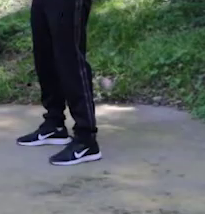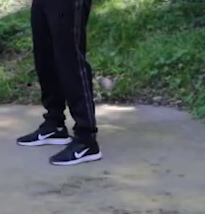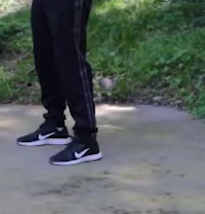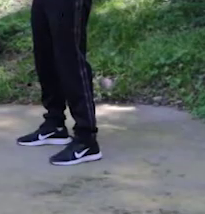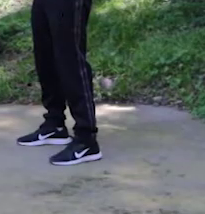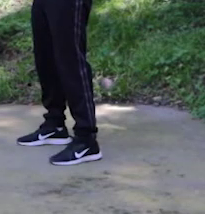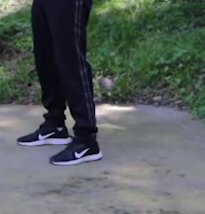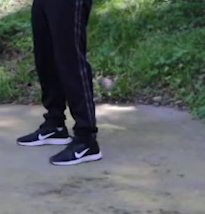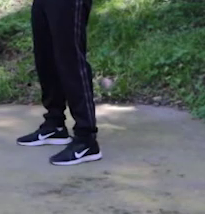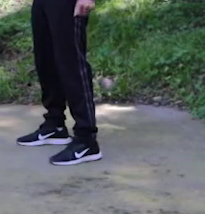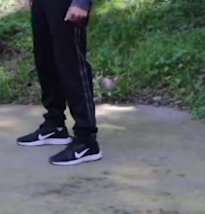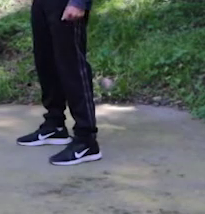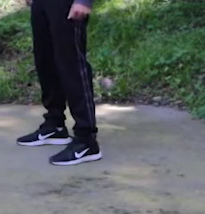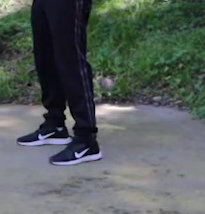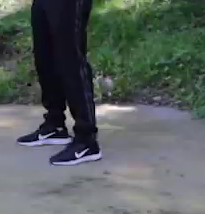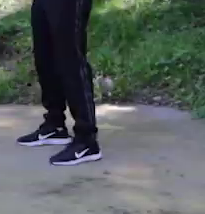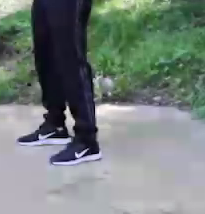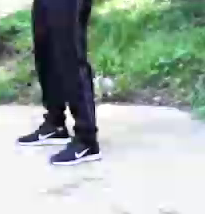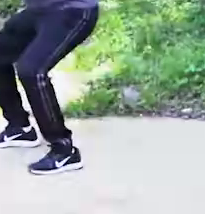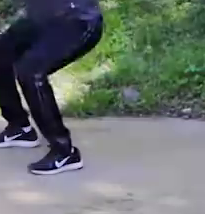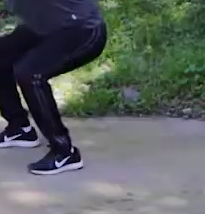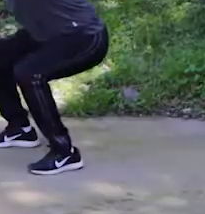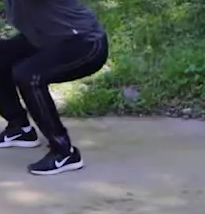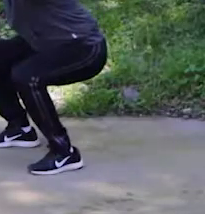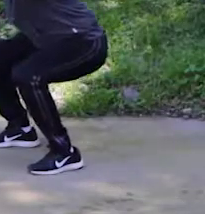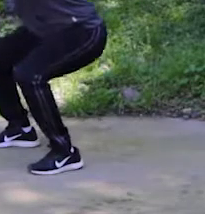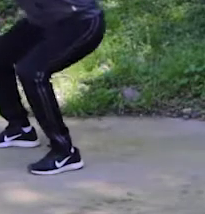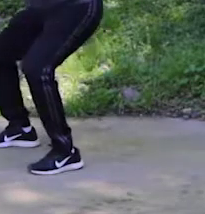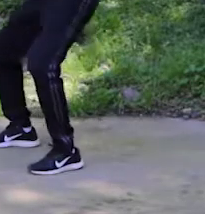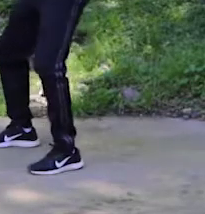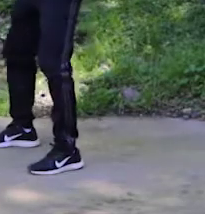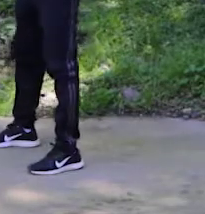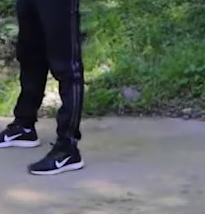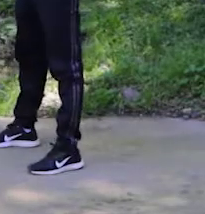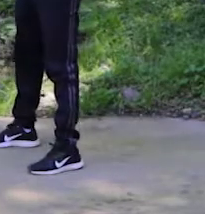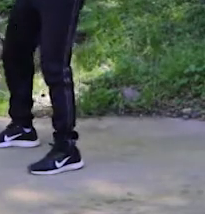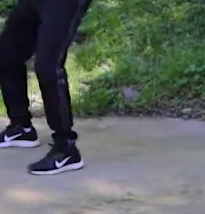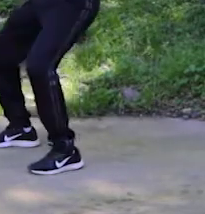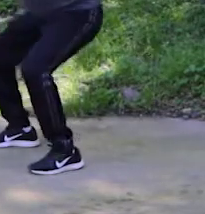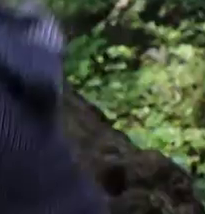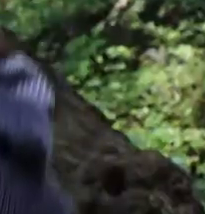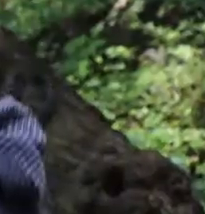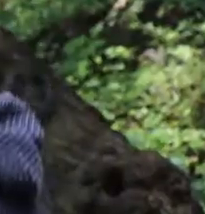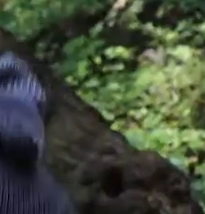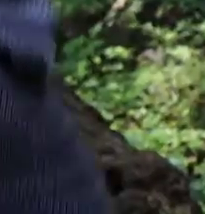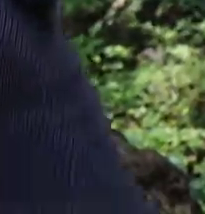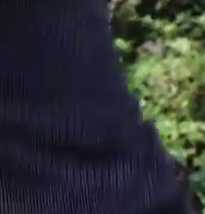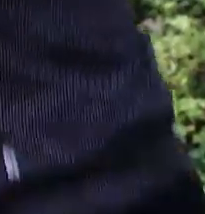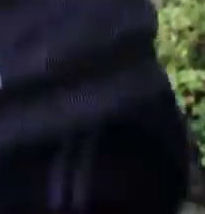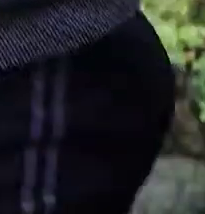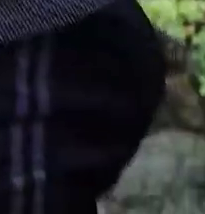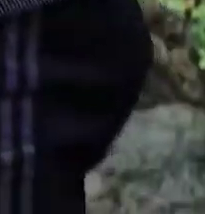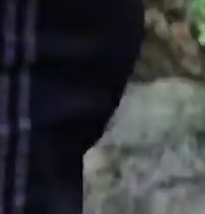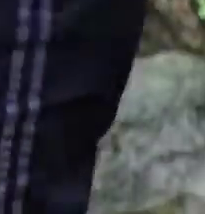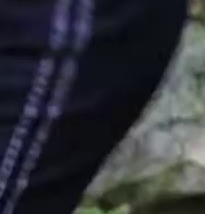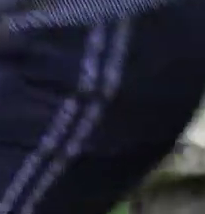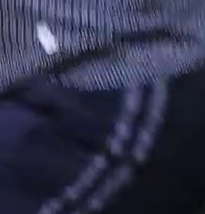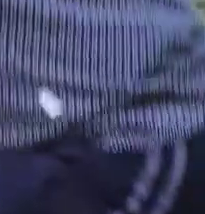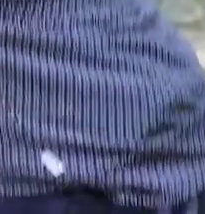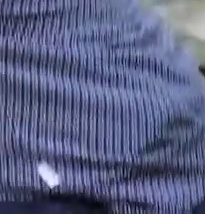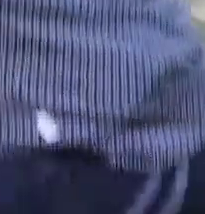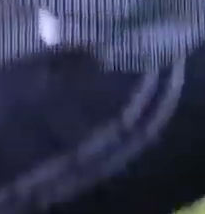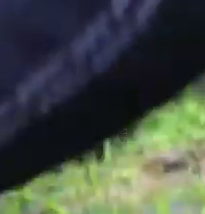Jair, exactamente ahí. Exacto, ahí. Flexionamos rodilla. 90. Bien, exactamente.